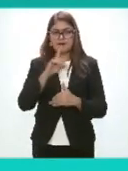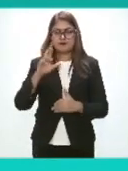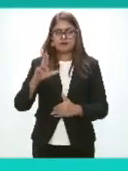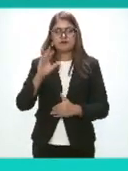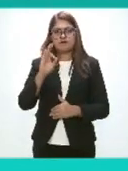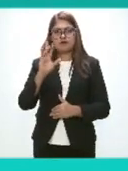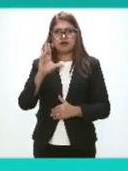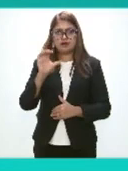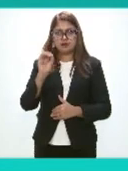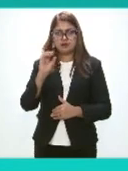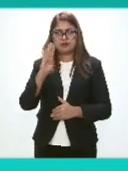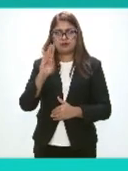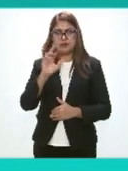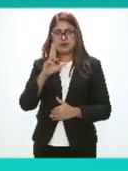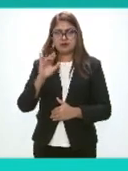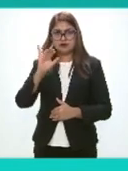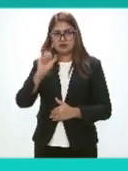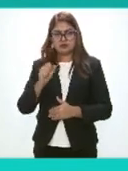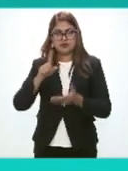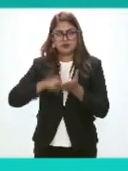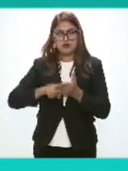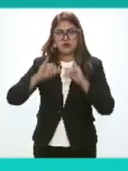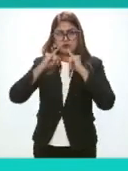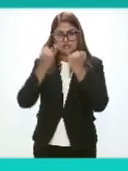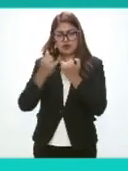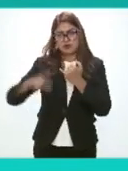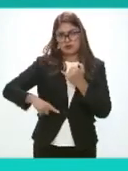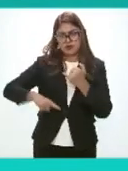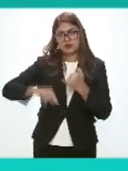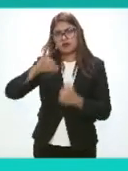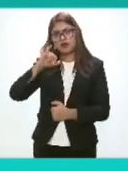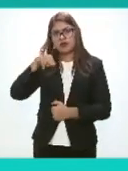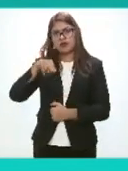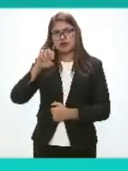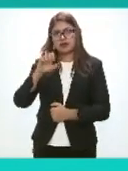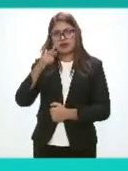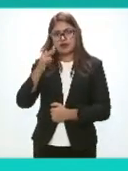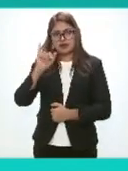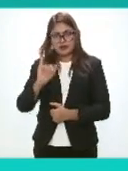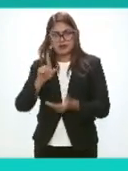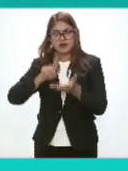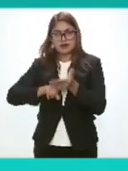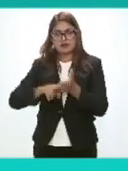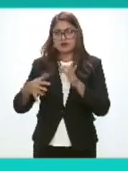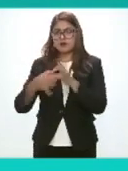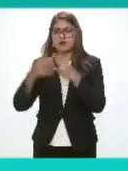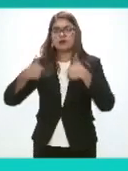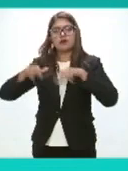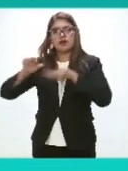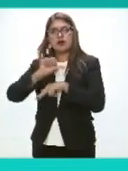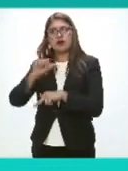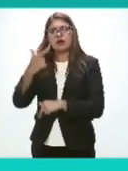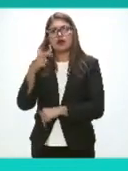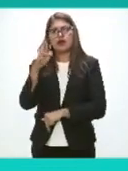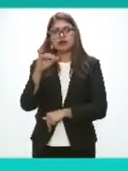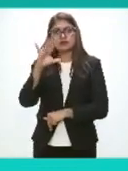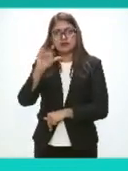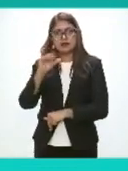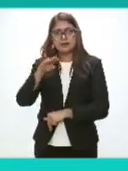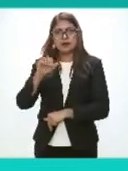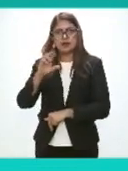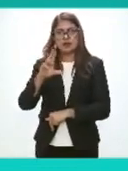Franco Barrios Vicepresidente De la Junta de Gobierno Del Instituto Nacional De Estadística y Geografía En representación De la doctora García La Márquez Colín